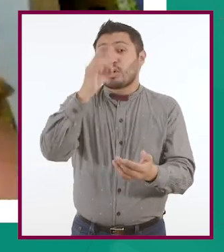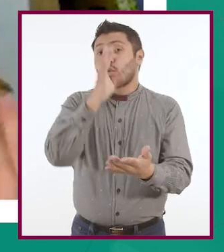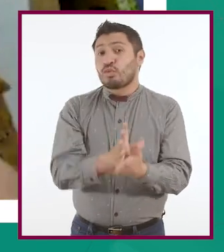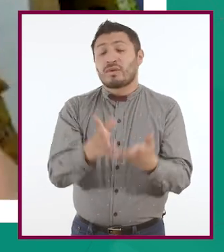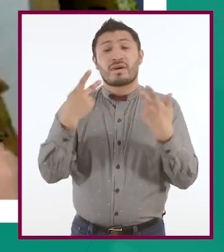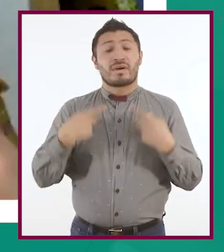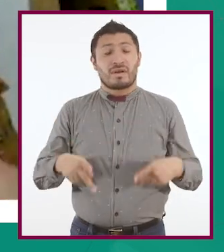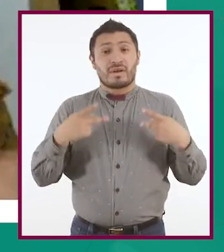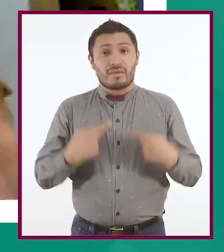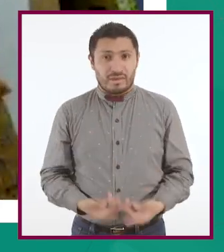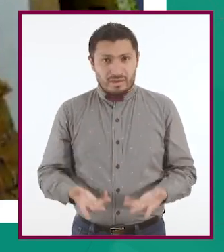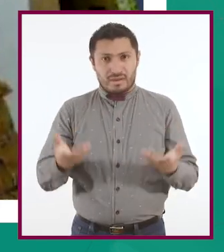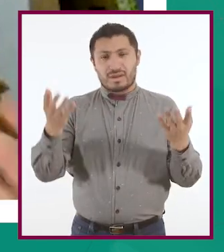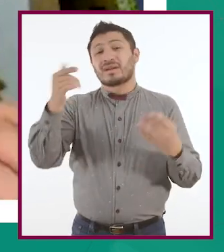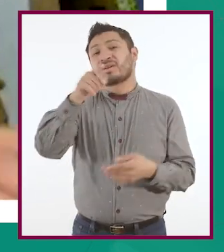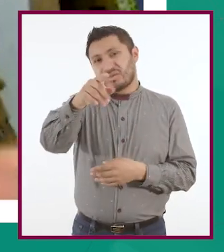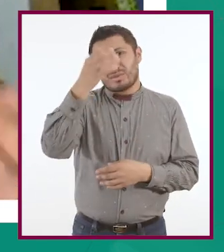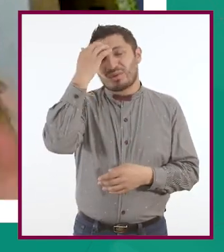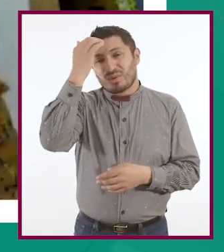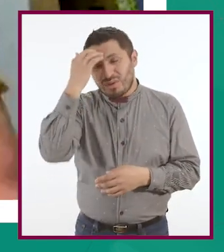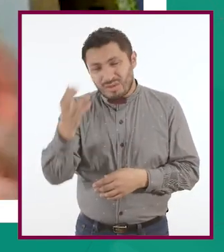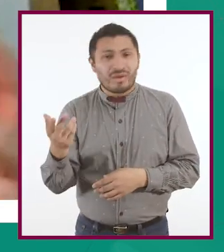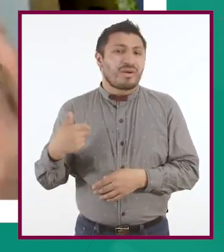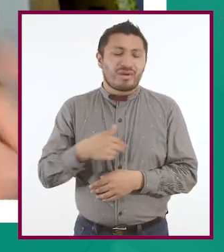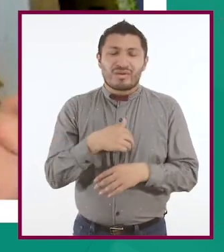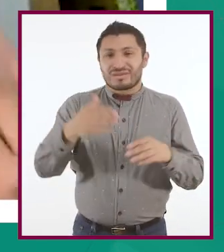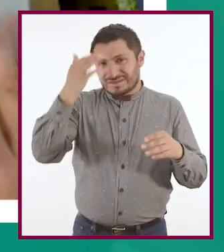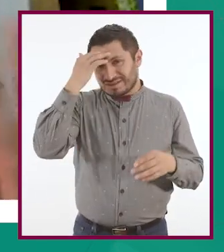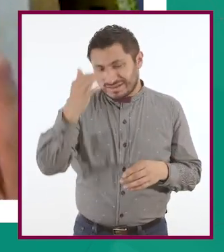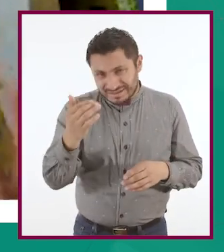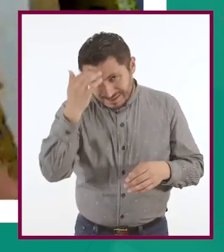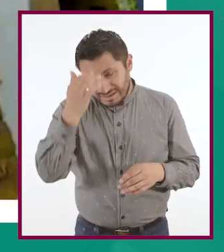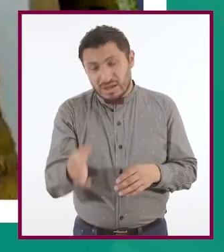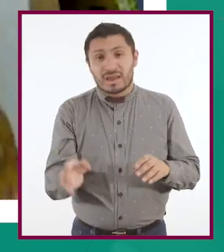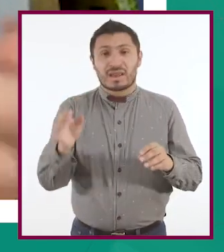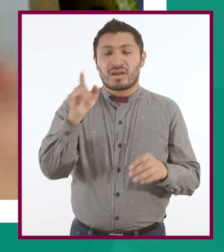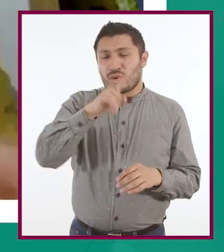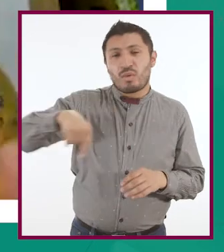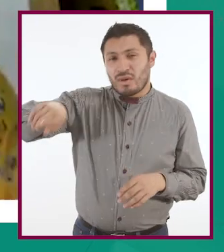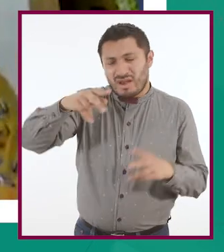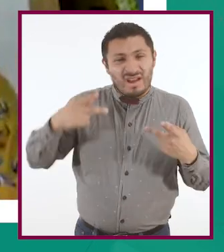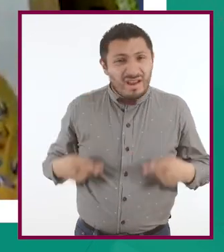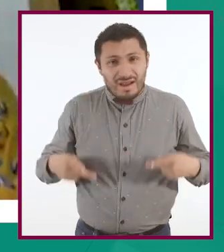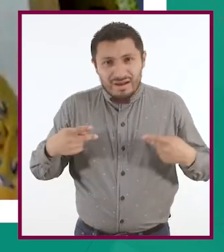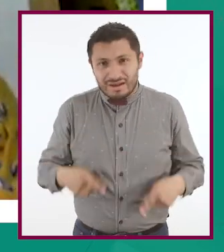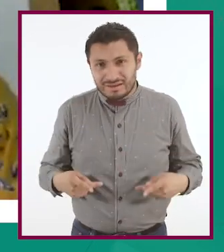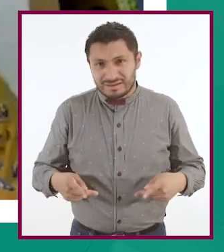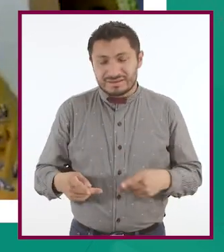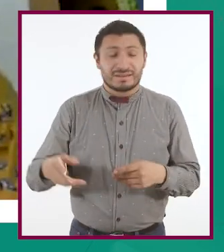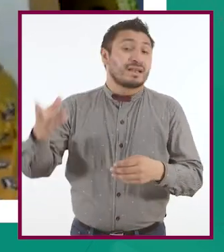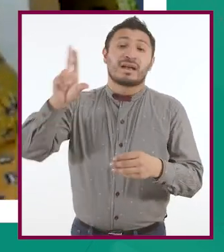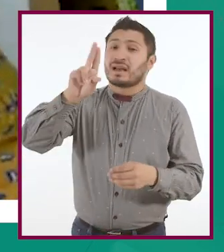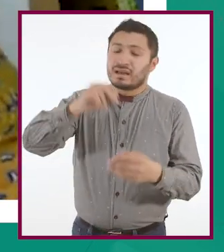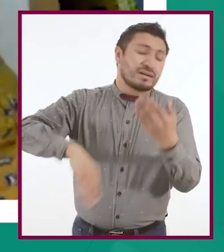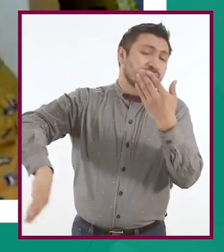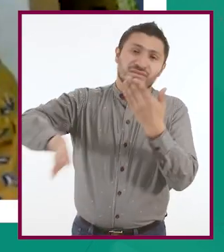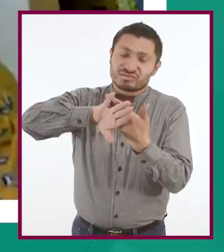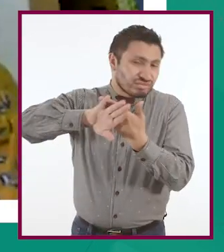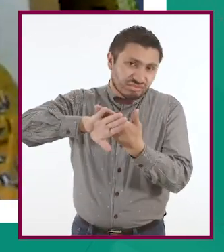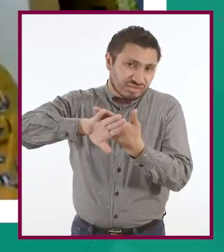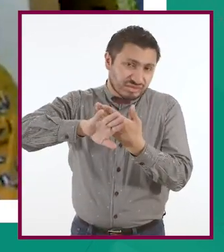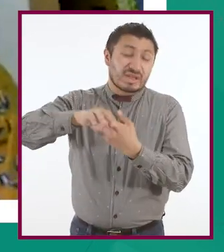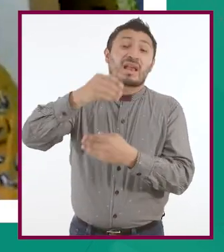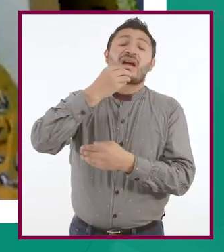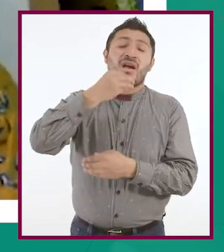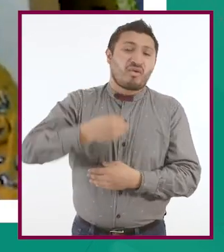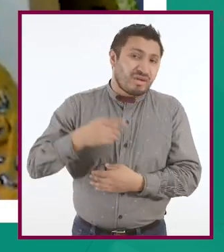personas conocidas por nosotros, que los consideremos personas que no nos van a afectar. Aunque